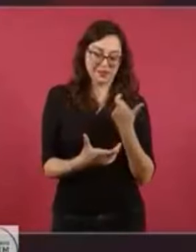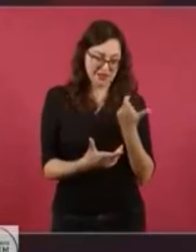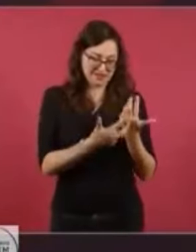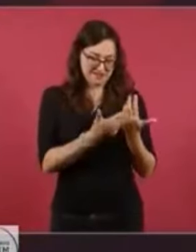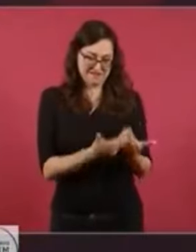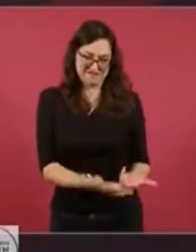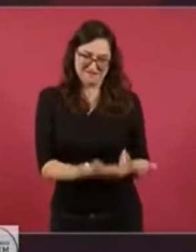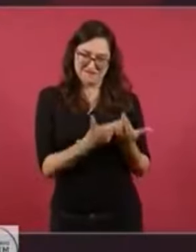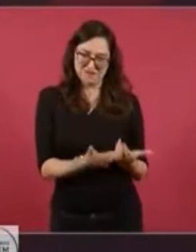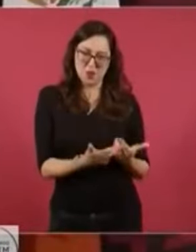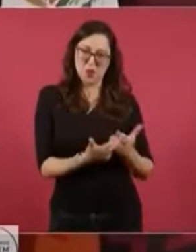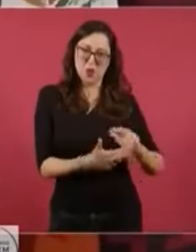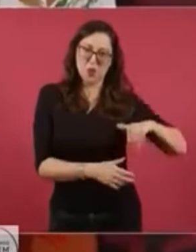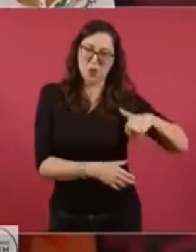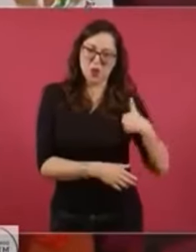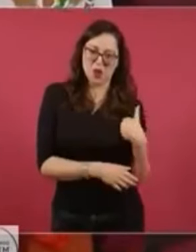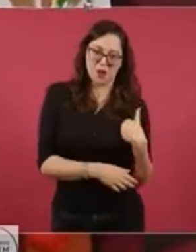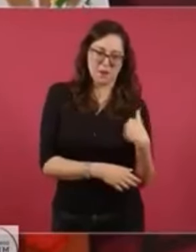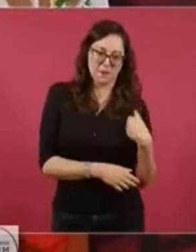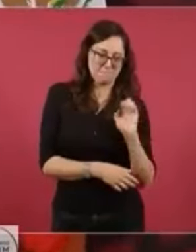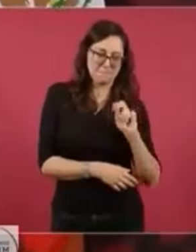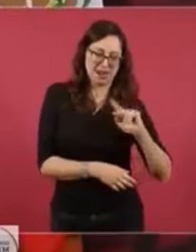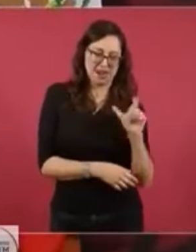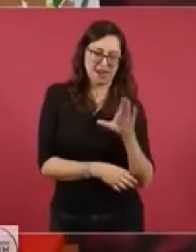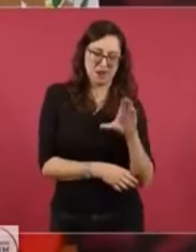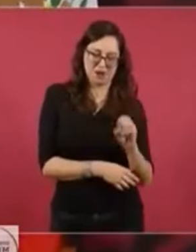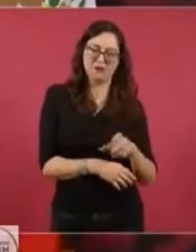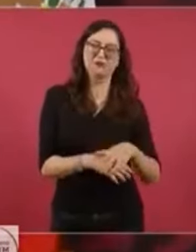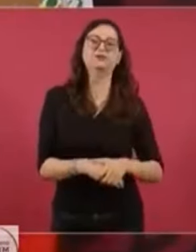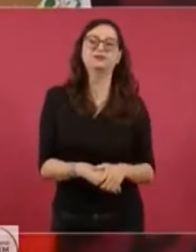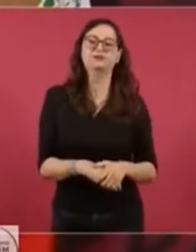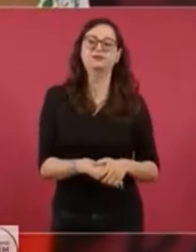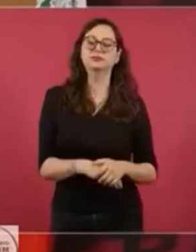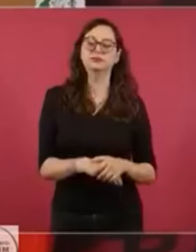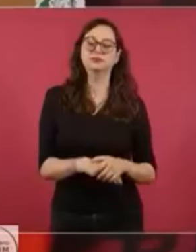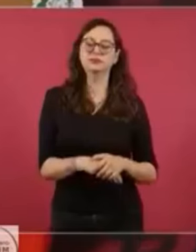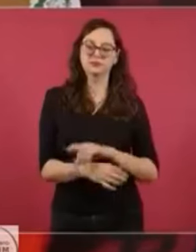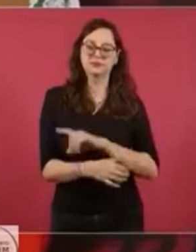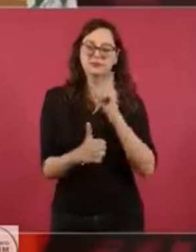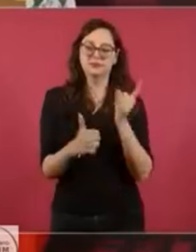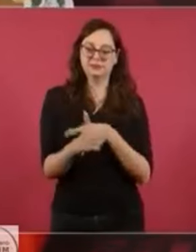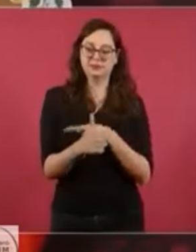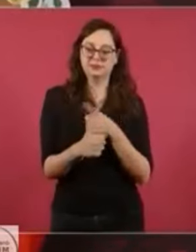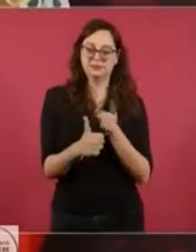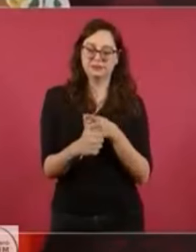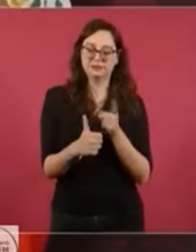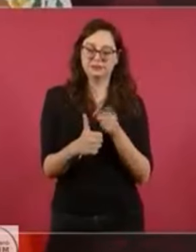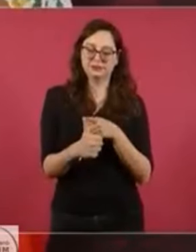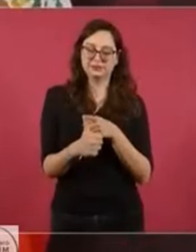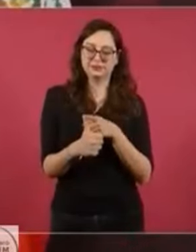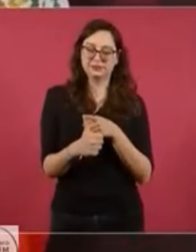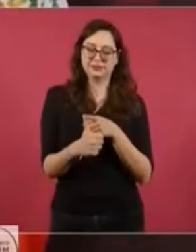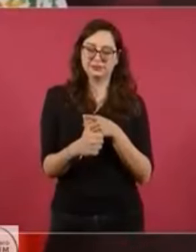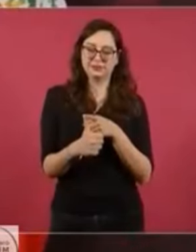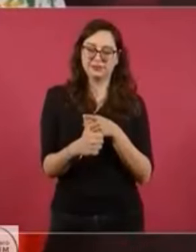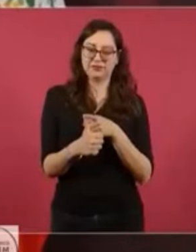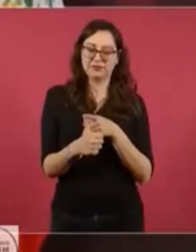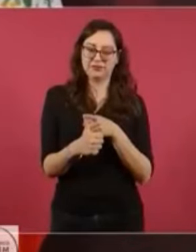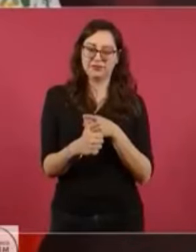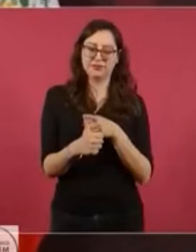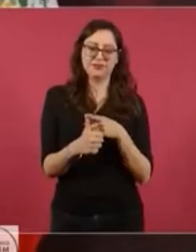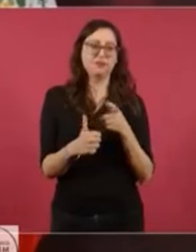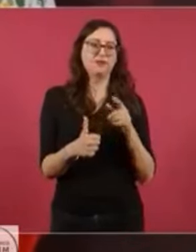del Banco de México, tenemos medalla en